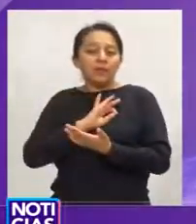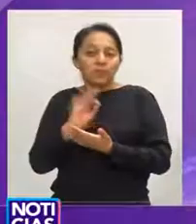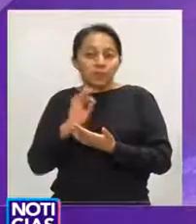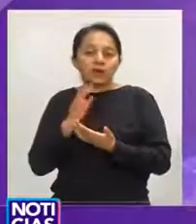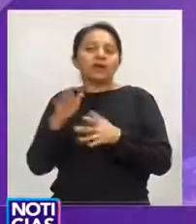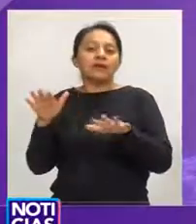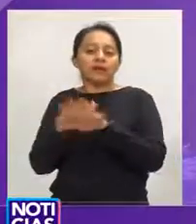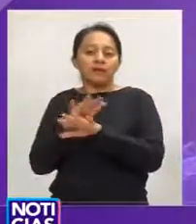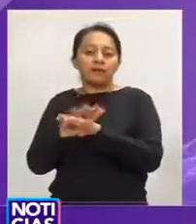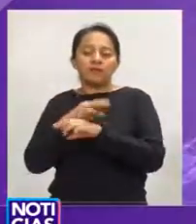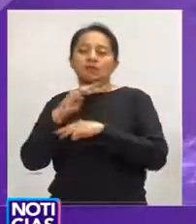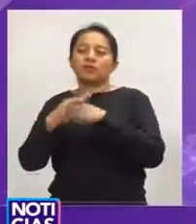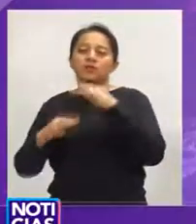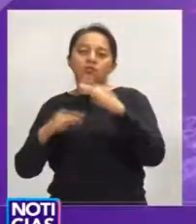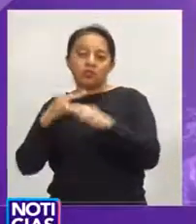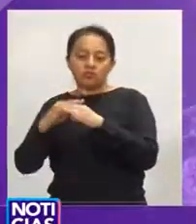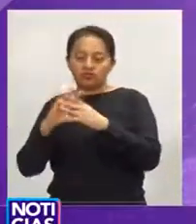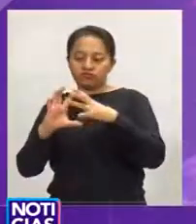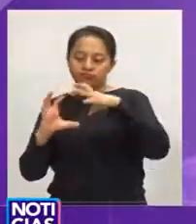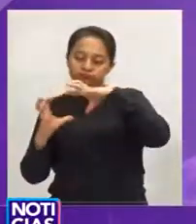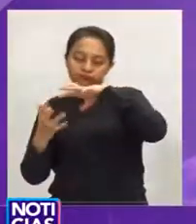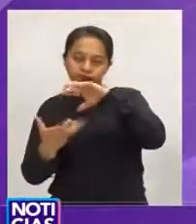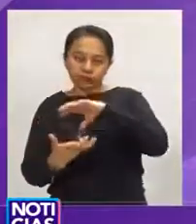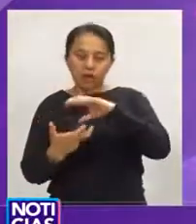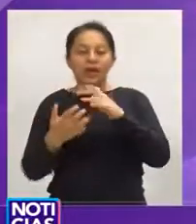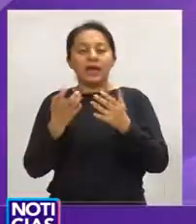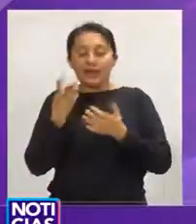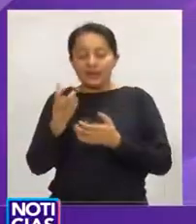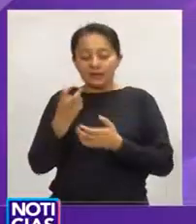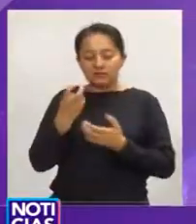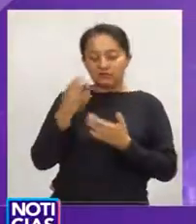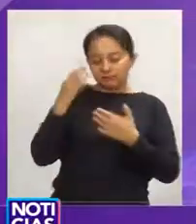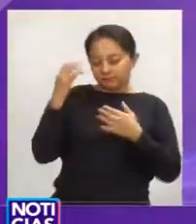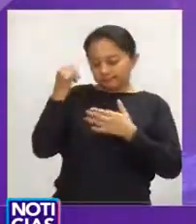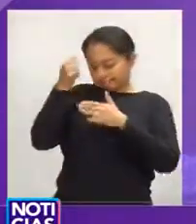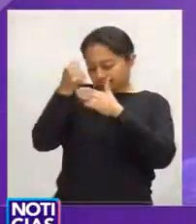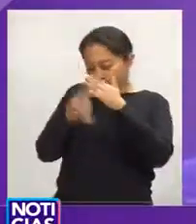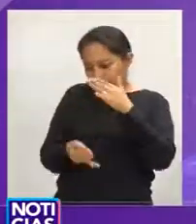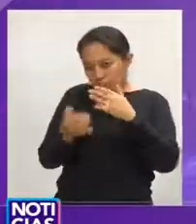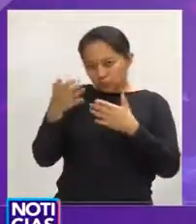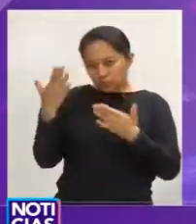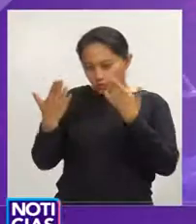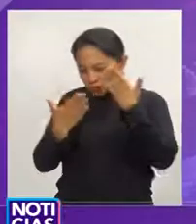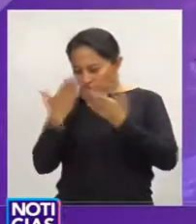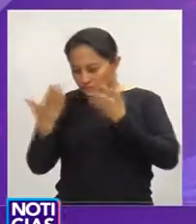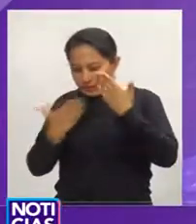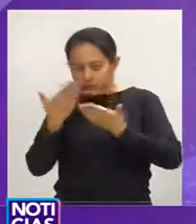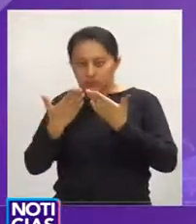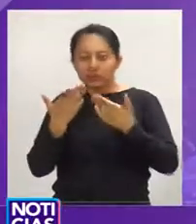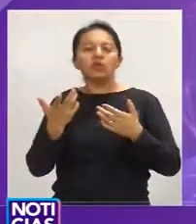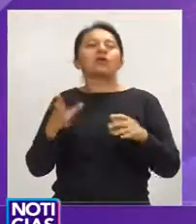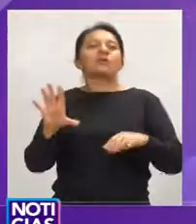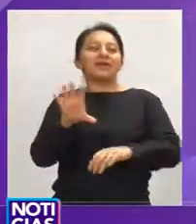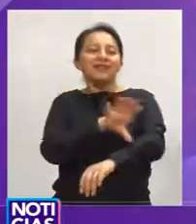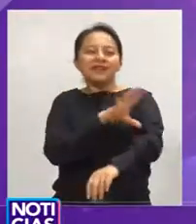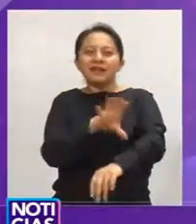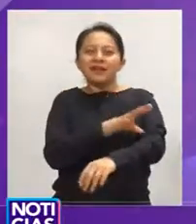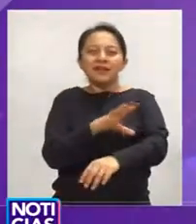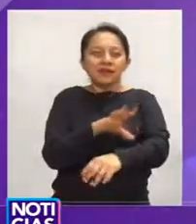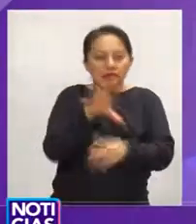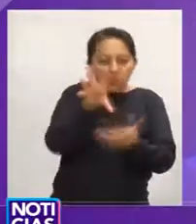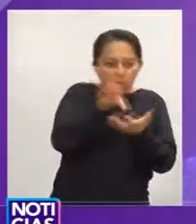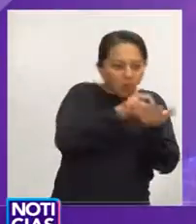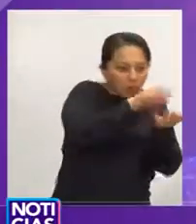que realizará los estudios y proyectos sobre el cambio climático, eficiencia energética y energías renovables, actualizar un atlas de